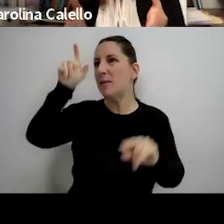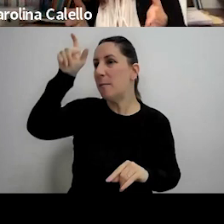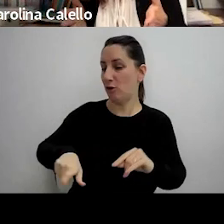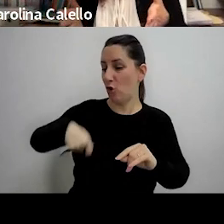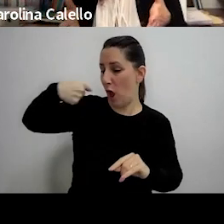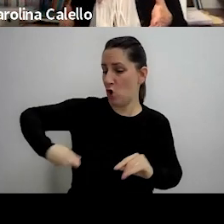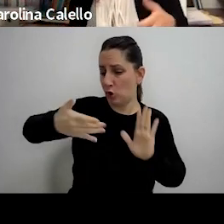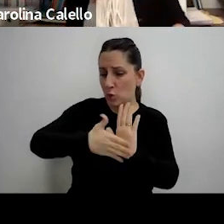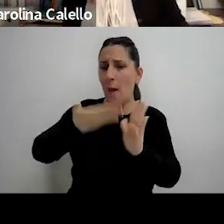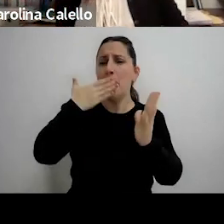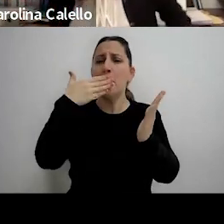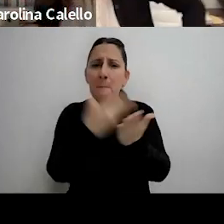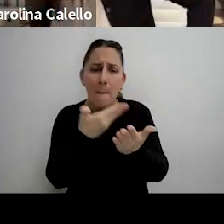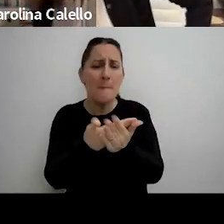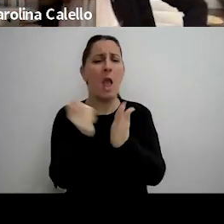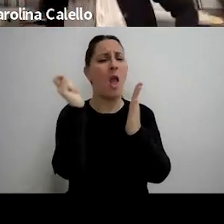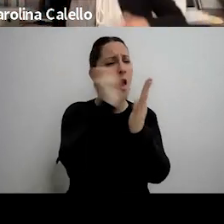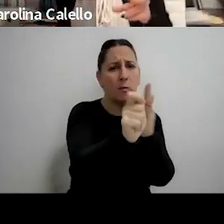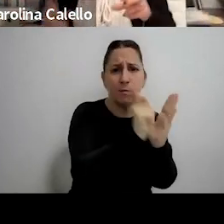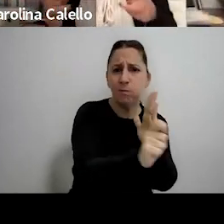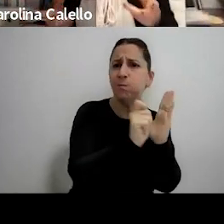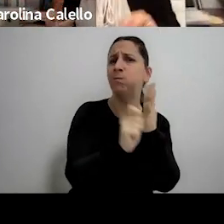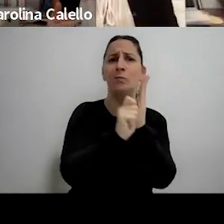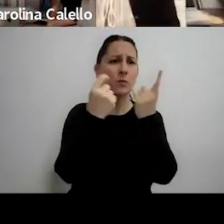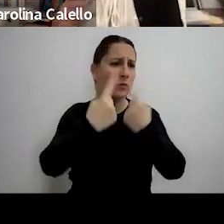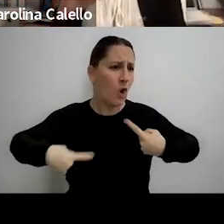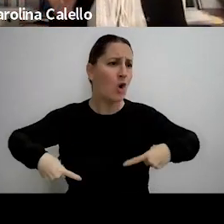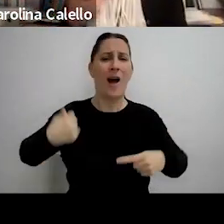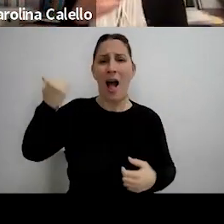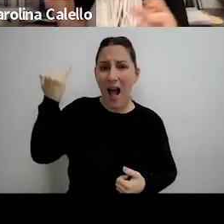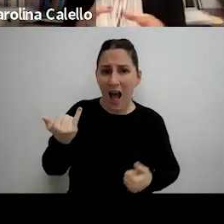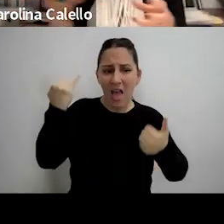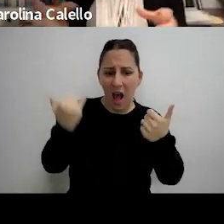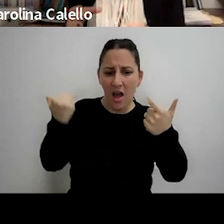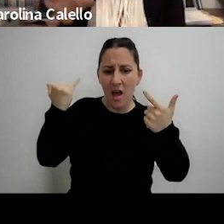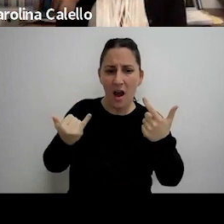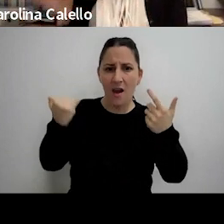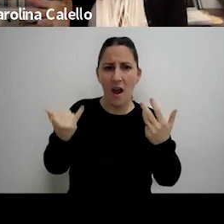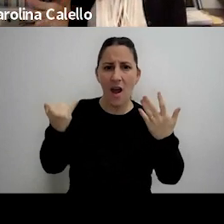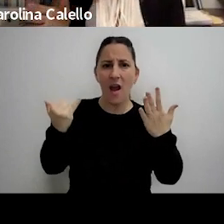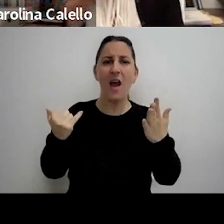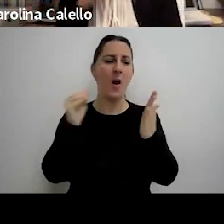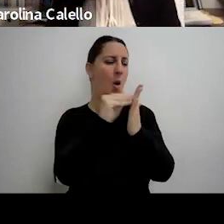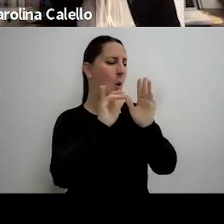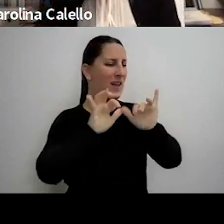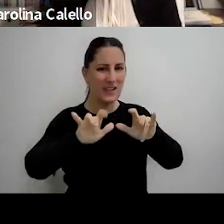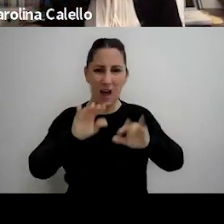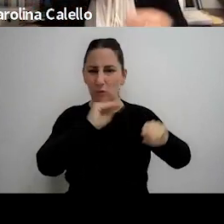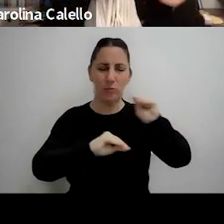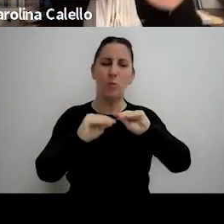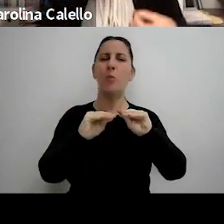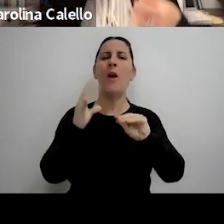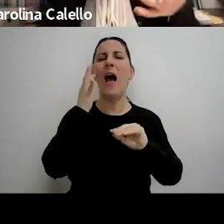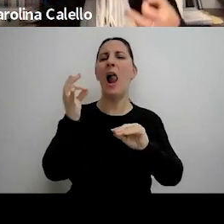lleva todos las las los papeles digamos de las bases de datos solas pueda surgir un